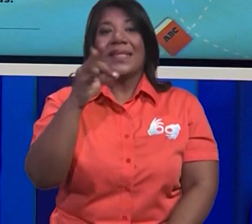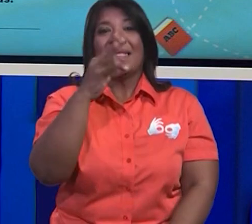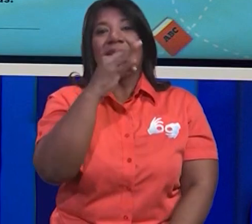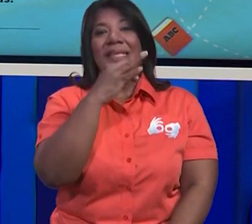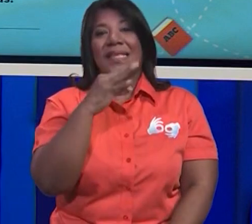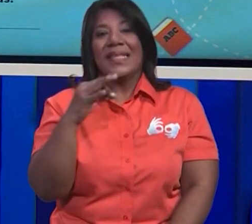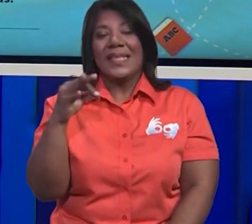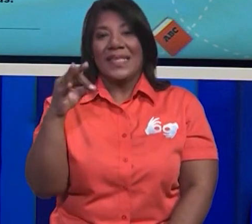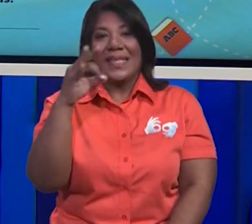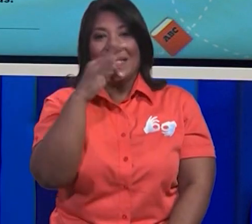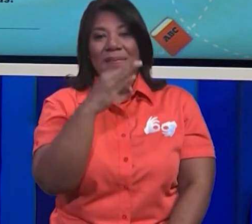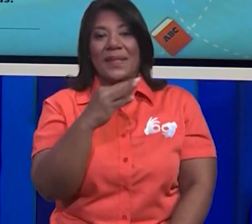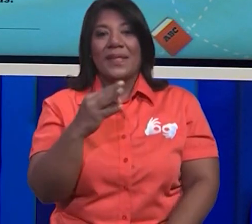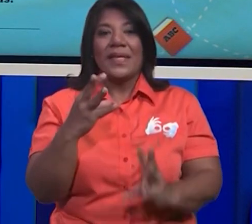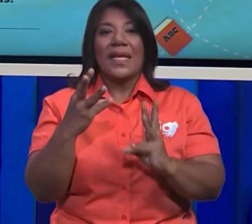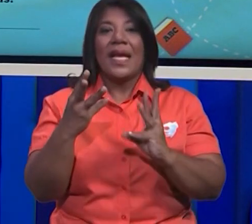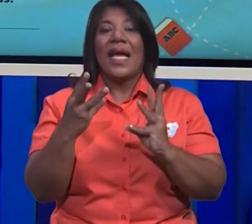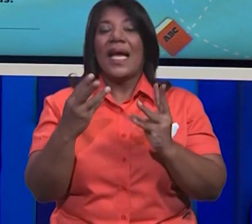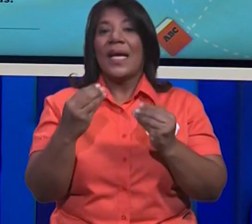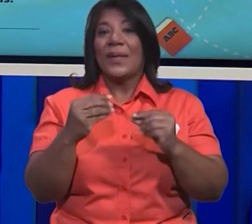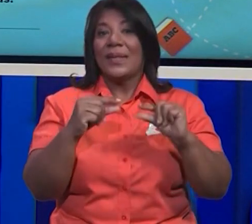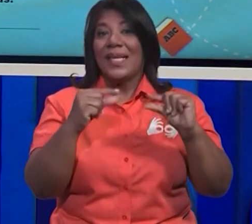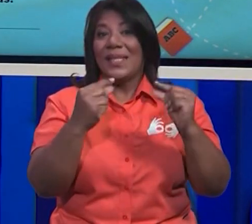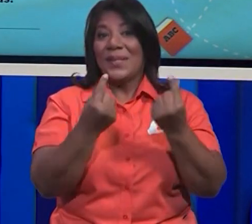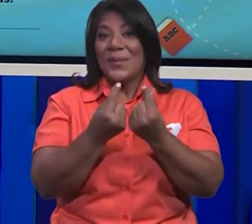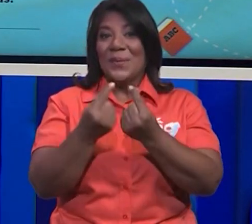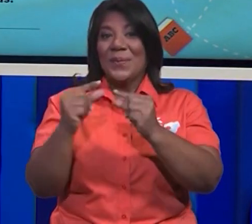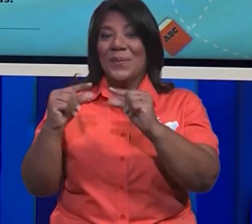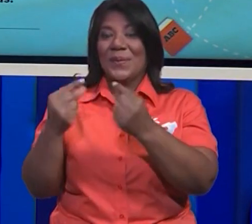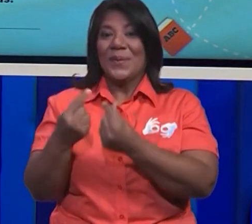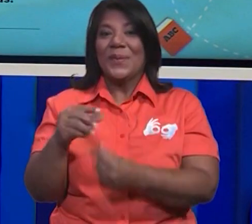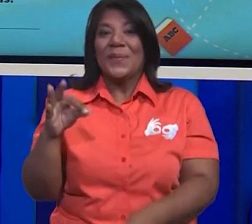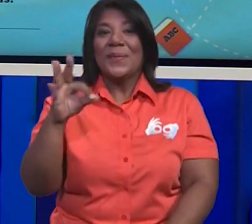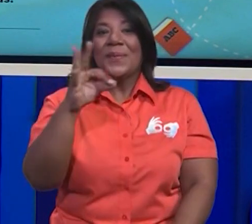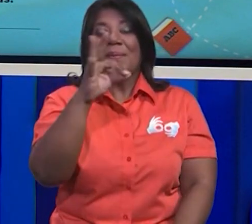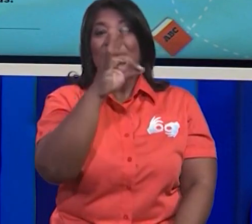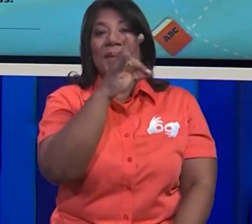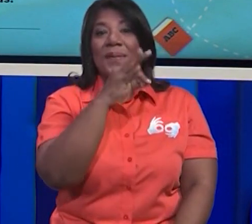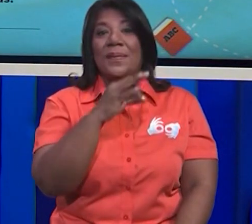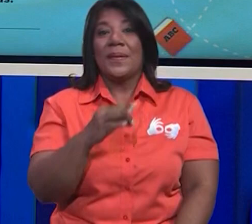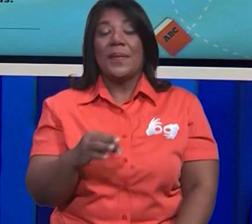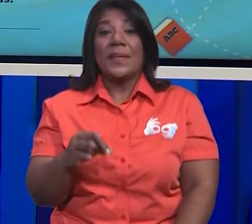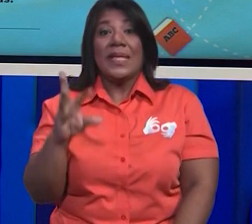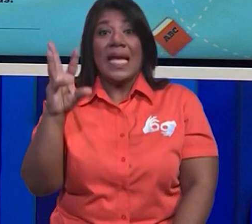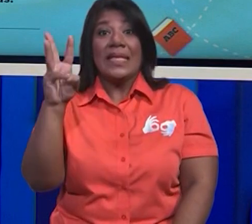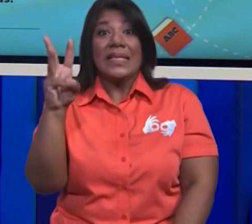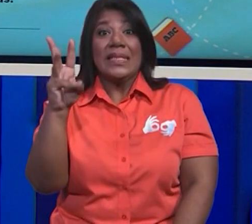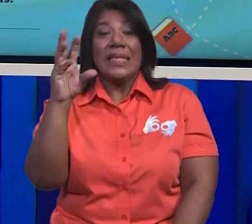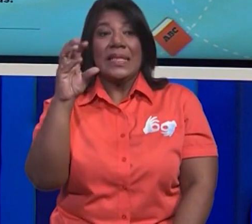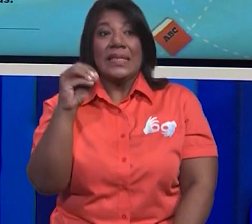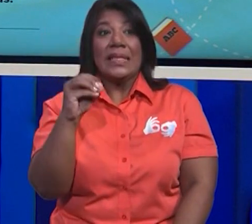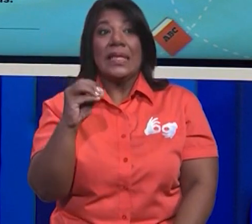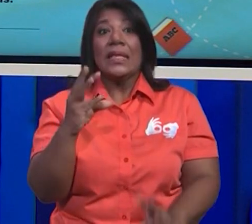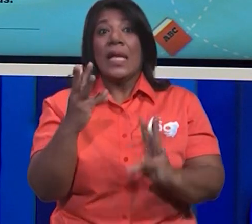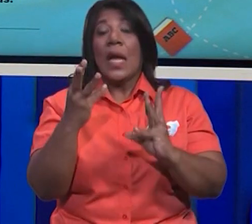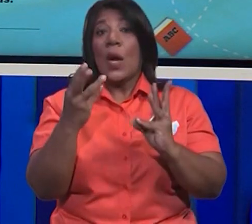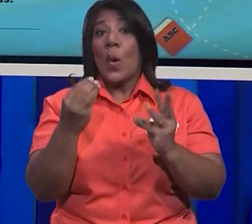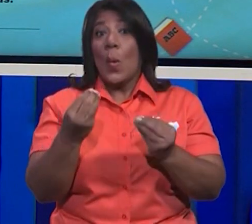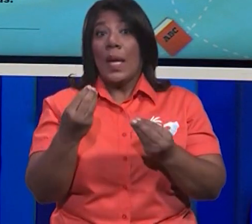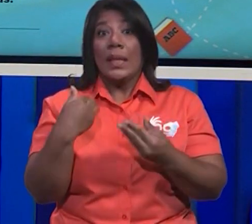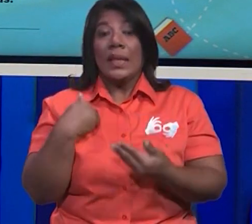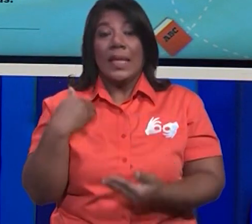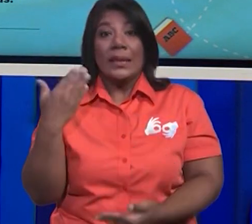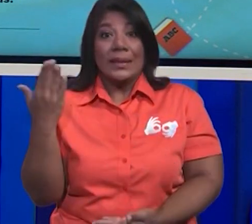Así que, vamos a contar a ver cuántos grupos de mariposas hay. Teníamos 60. Vamos a ver ahora cuántas más